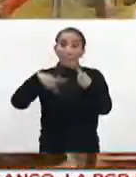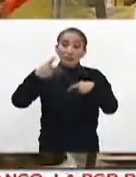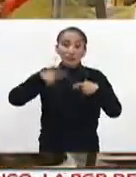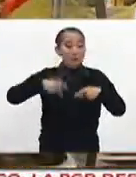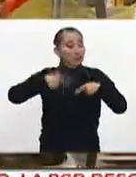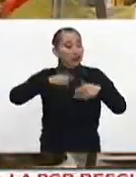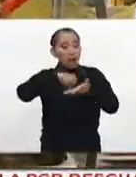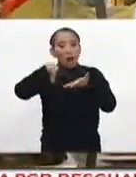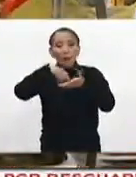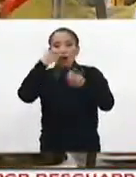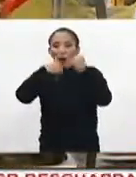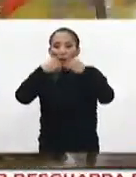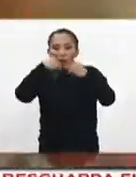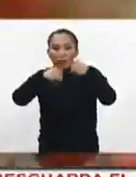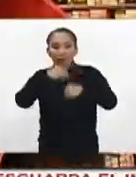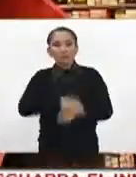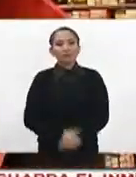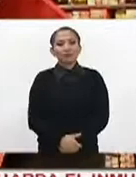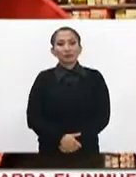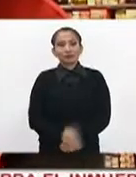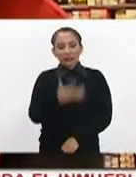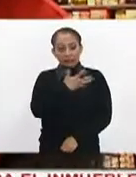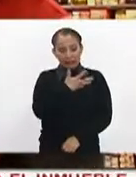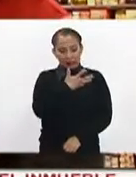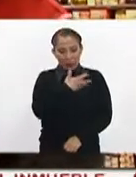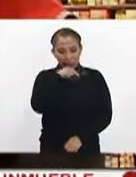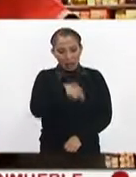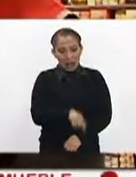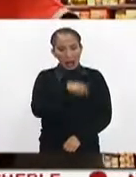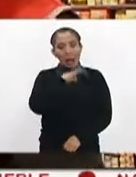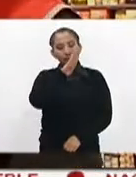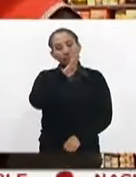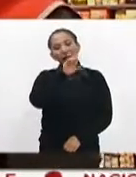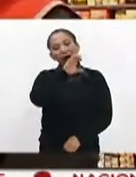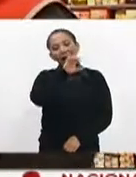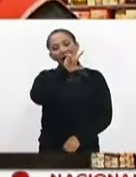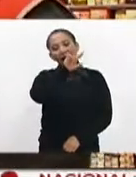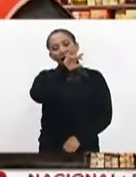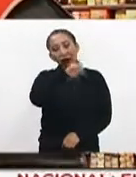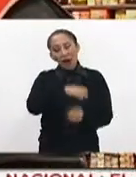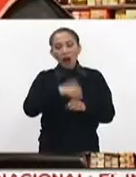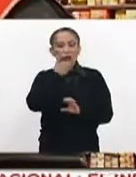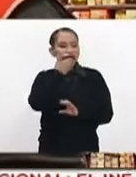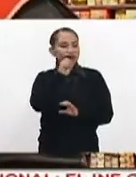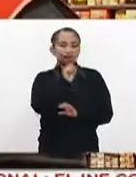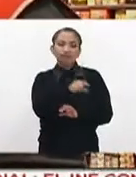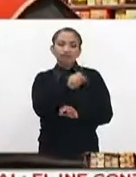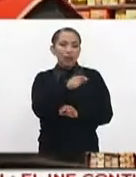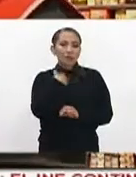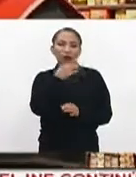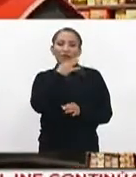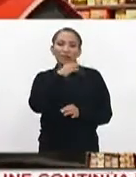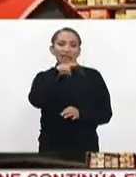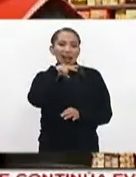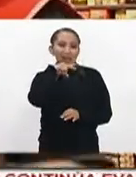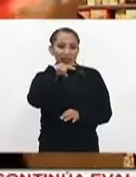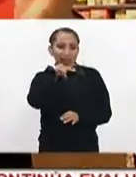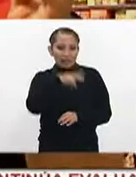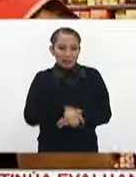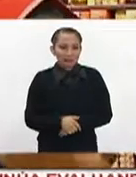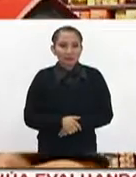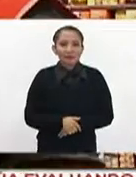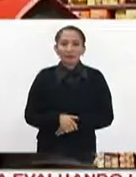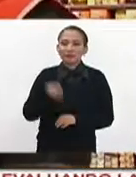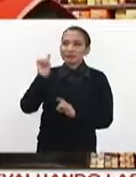a adquirir su comida navideña. Tenemos el bacalao, lo tradicional de las fiestas de sembrina,